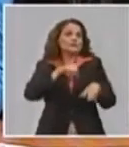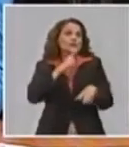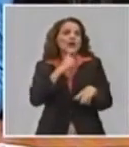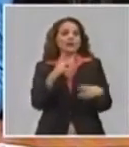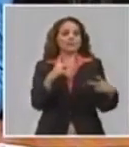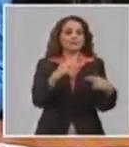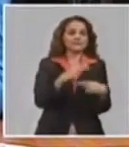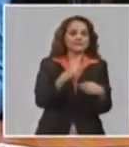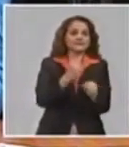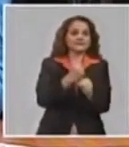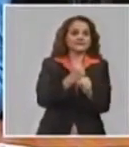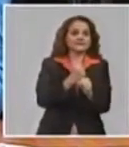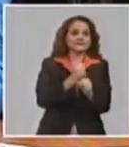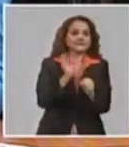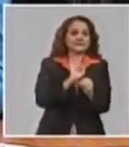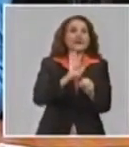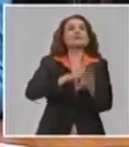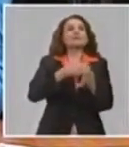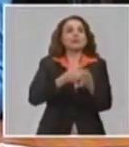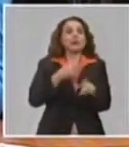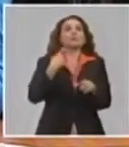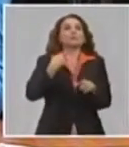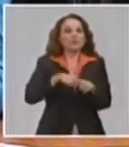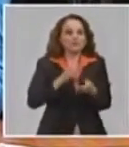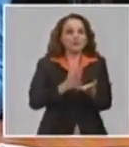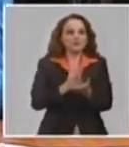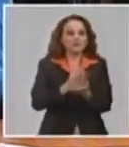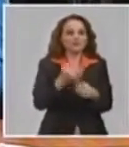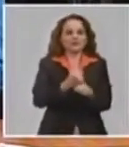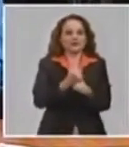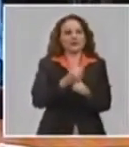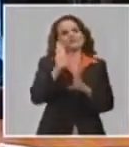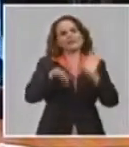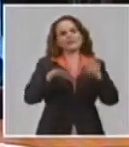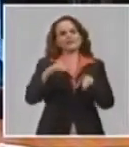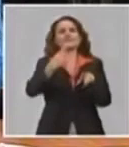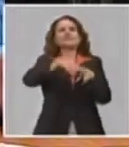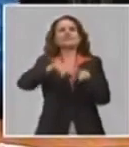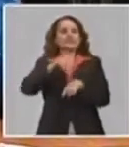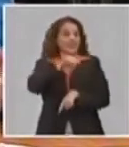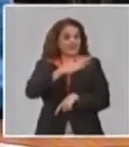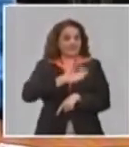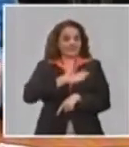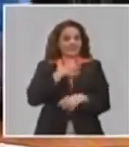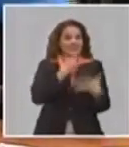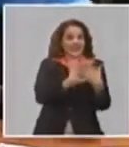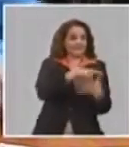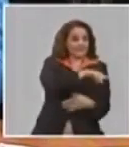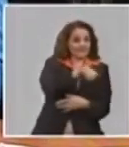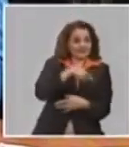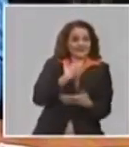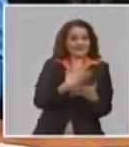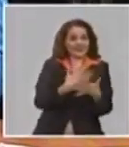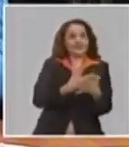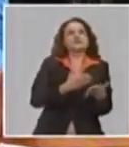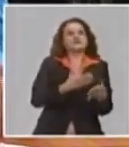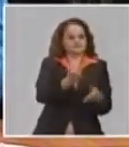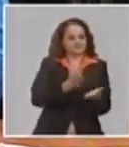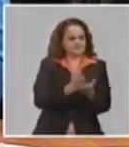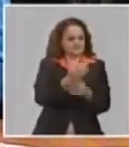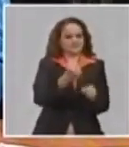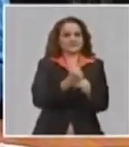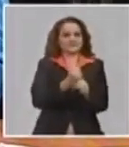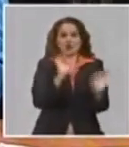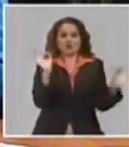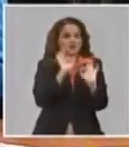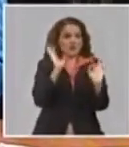fundamentalmente al tema de la materia prima. Una cosa que tampoco es nueva para nuestro país porque somos un país bloqueado y naturalmente en estas condiciones el